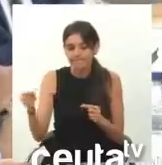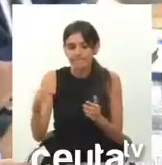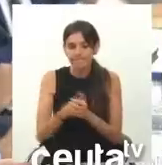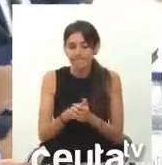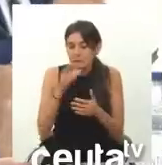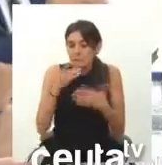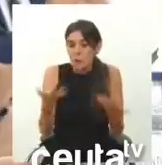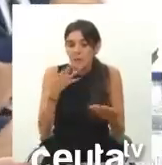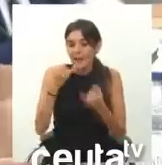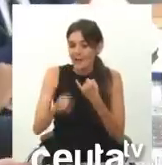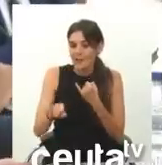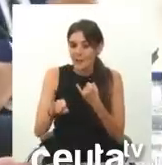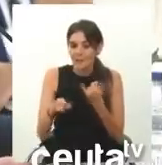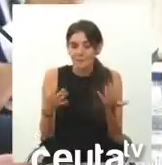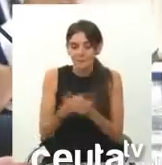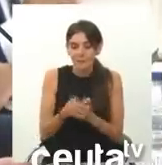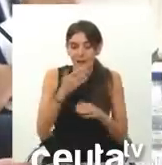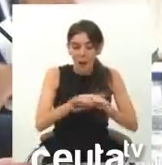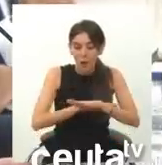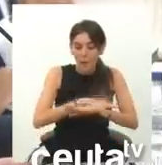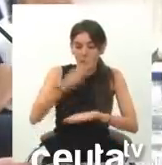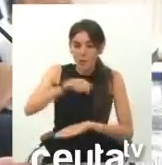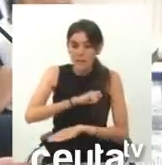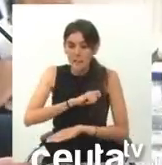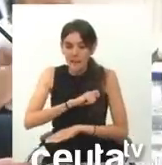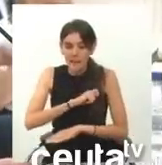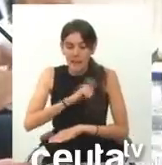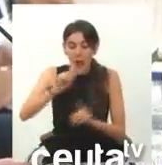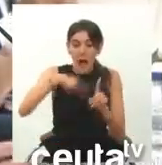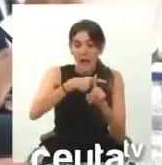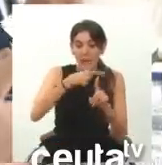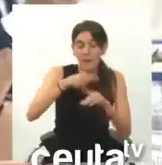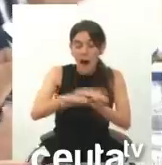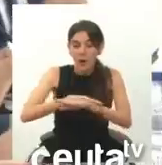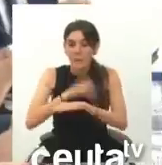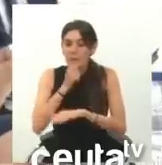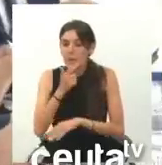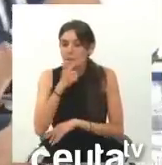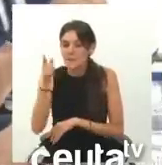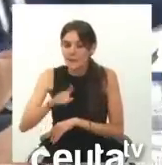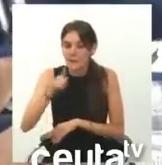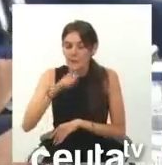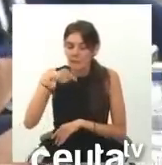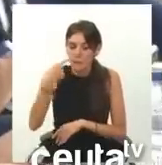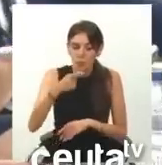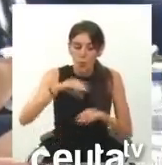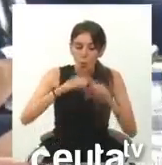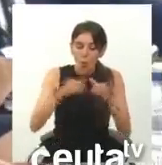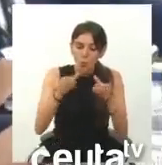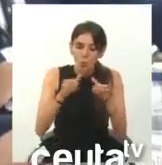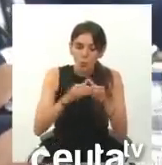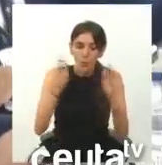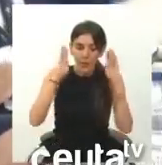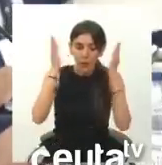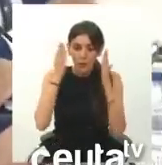Pues que al final el Gobierno de España, sumado al Gobierno del señor Vivas, que se desmarca de su partido, de su grupo en el